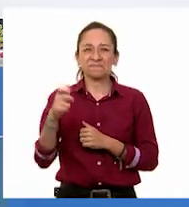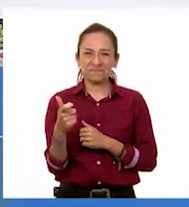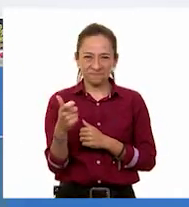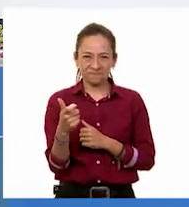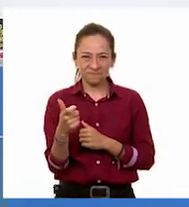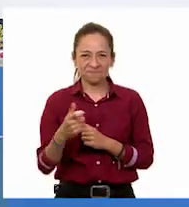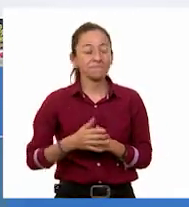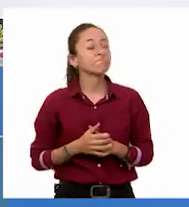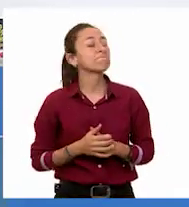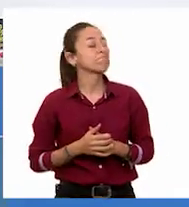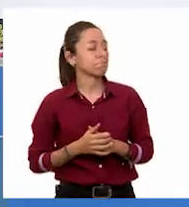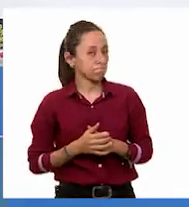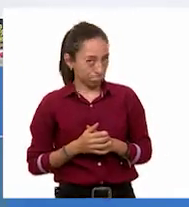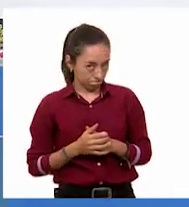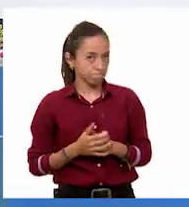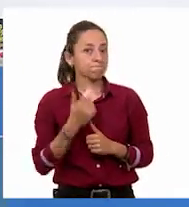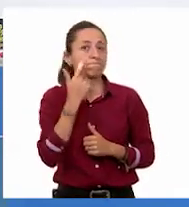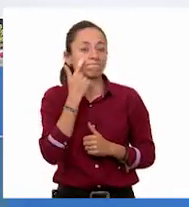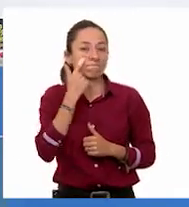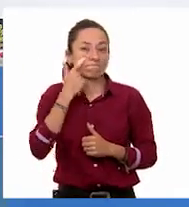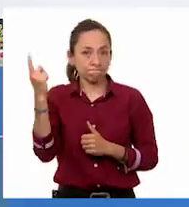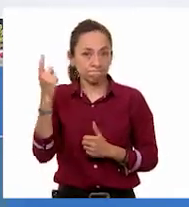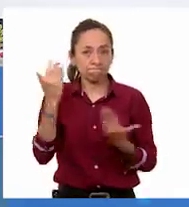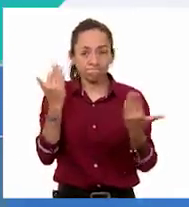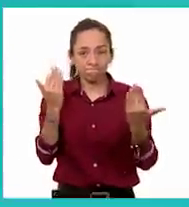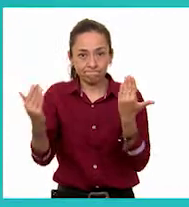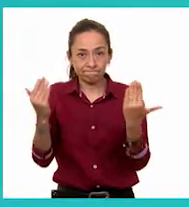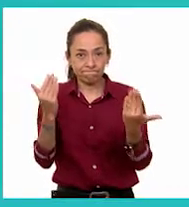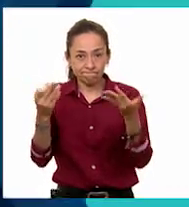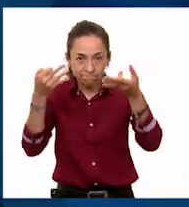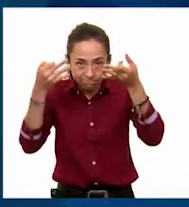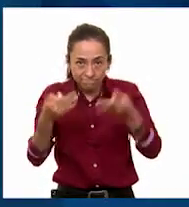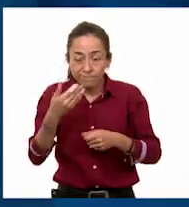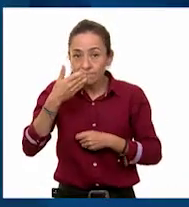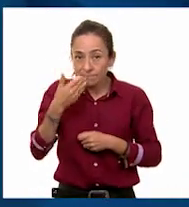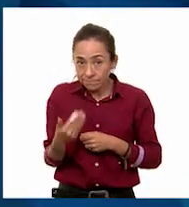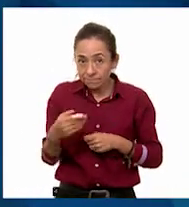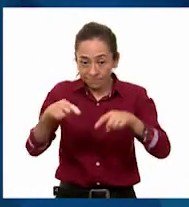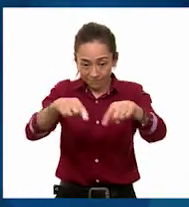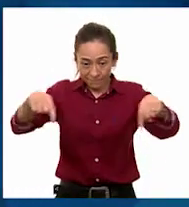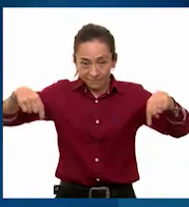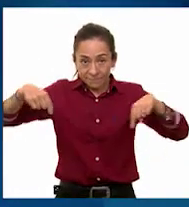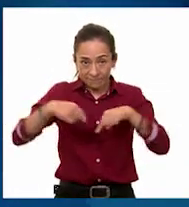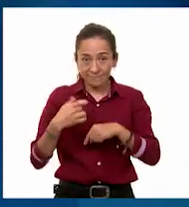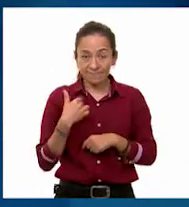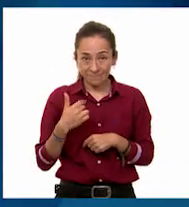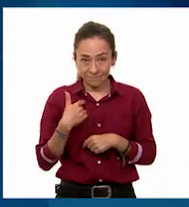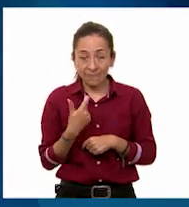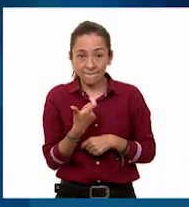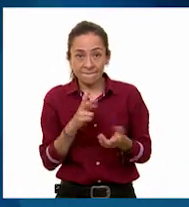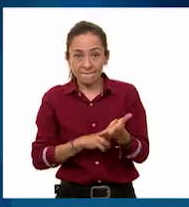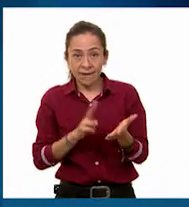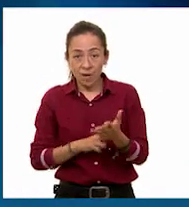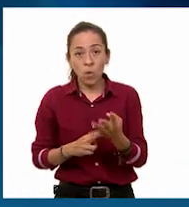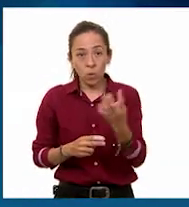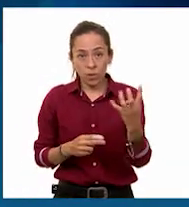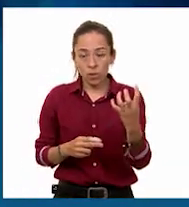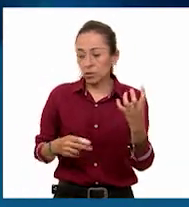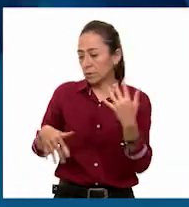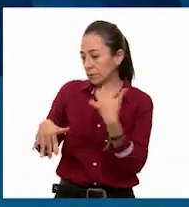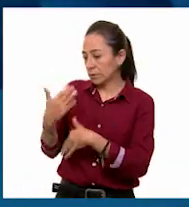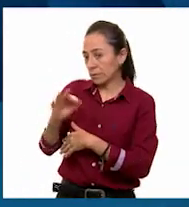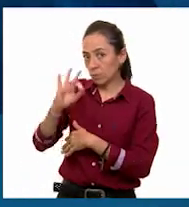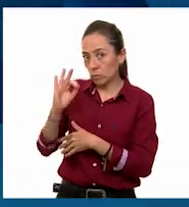Vamos a acotejar con nuestra tabla. Muy bien. Esta alfombra de 400 pesos con un 15% de